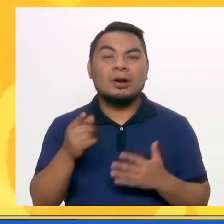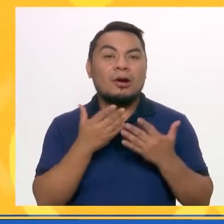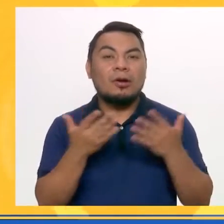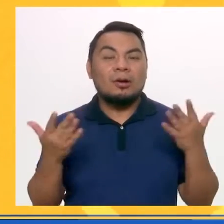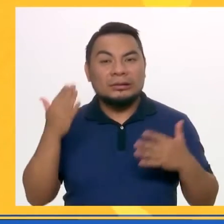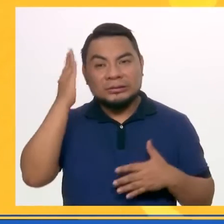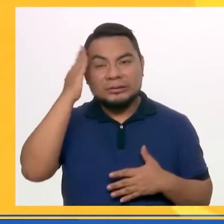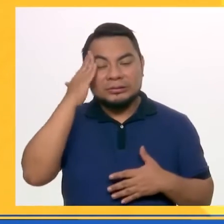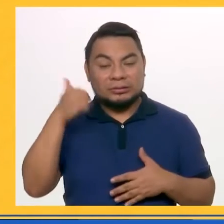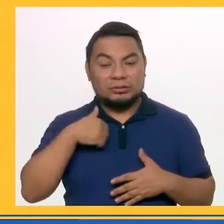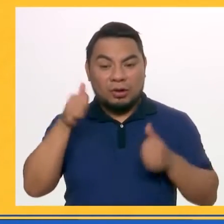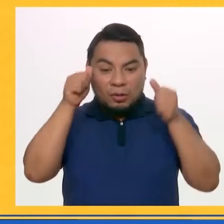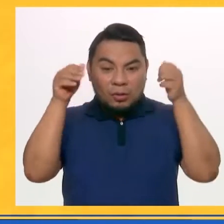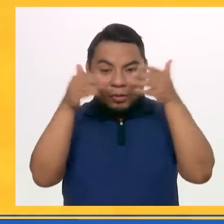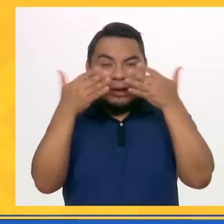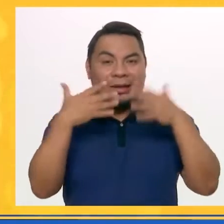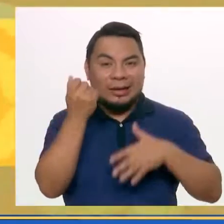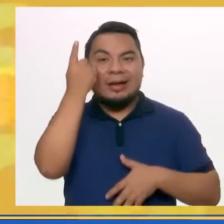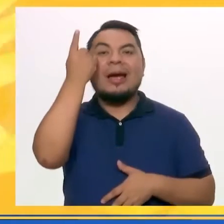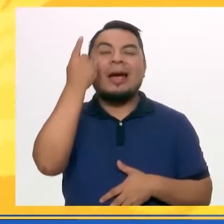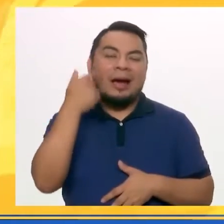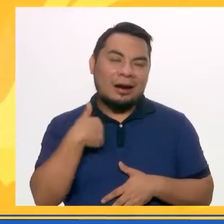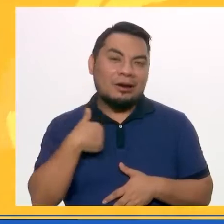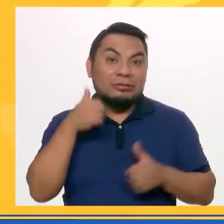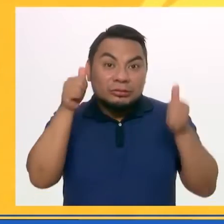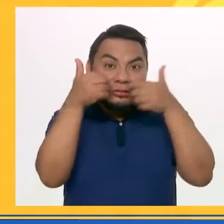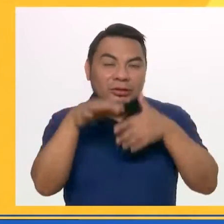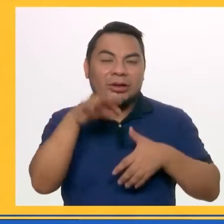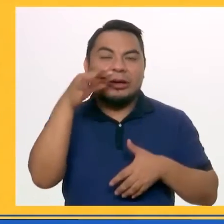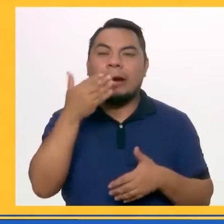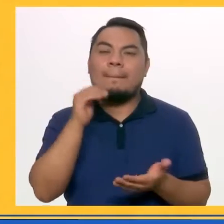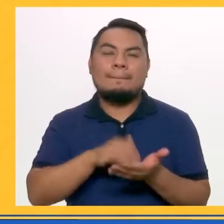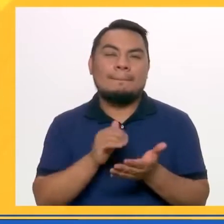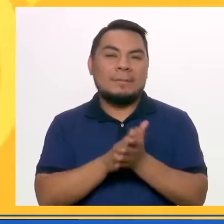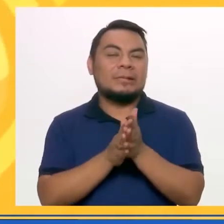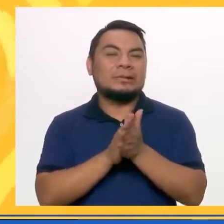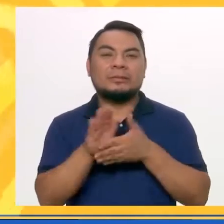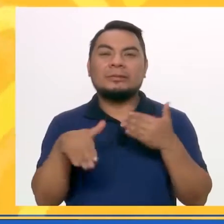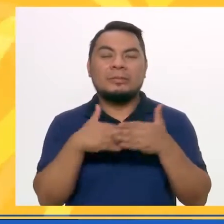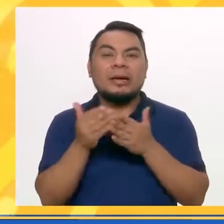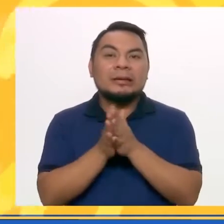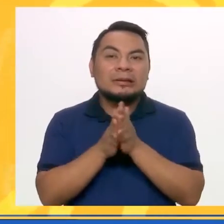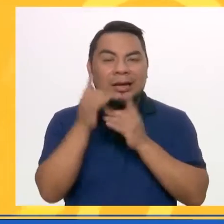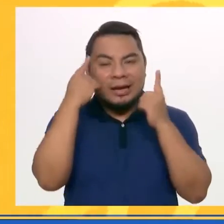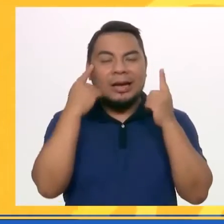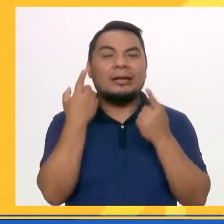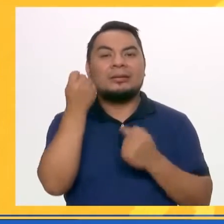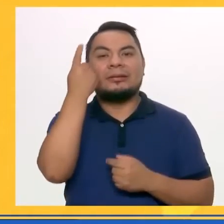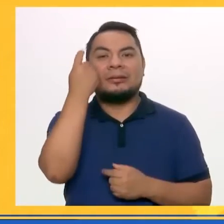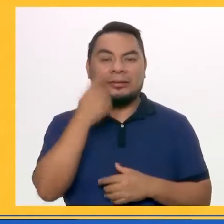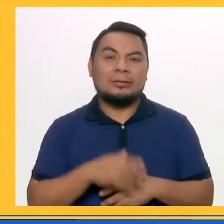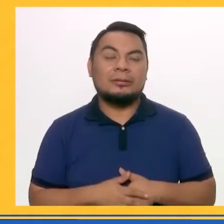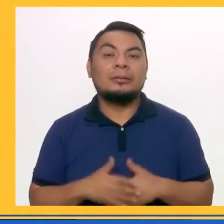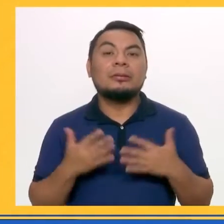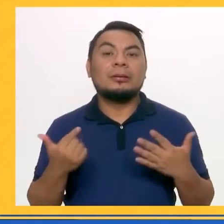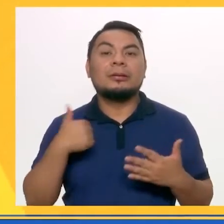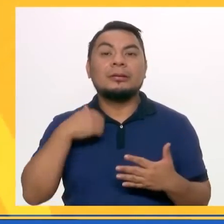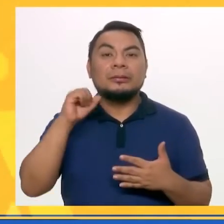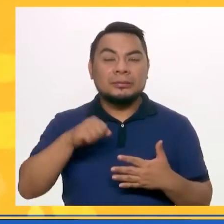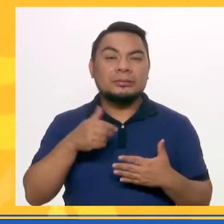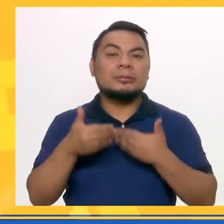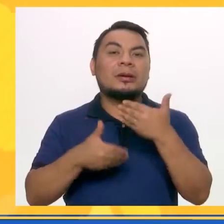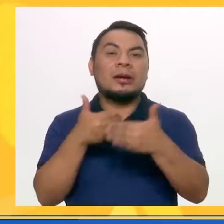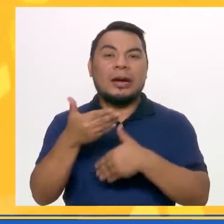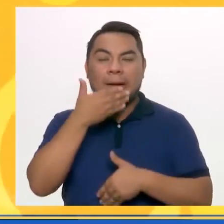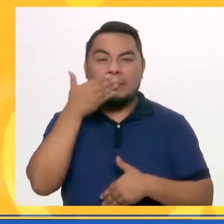Pero sabiendo que era autista, ya podía entender mucho más globalmente, más aspectos más allá de la ansiedad. Así que me